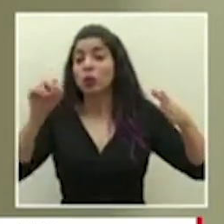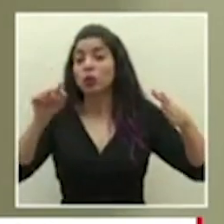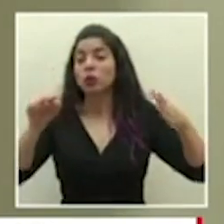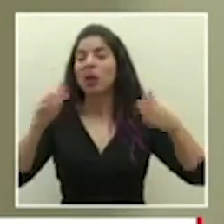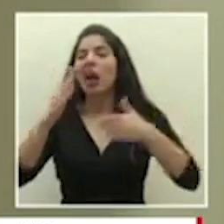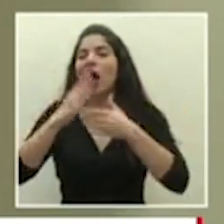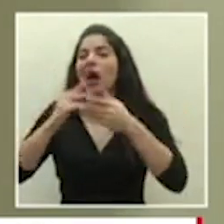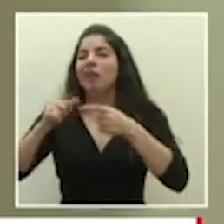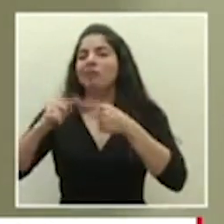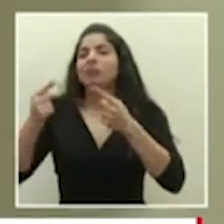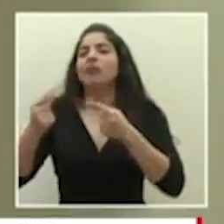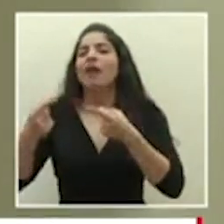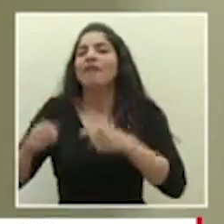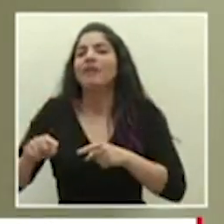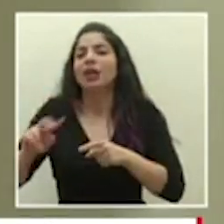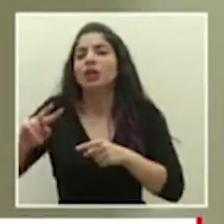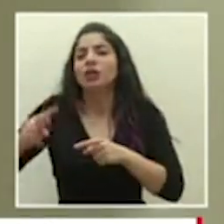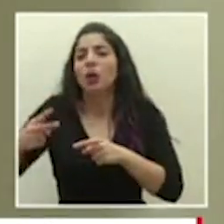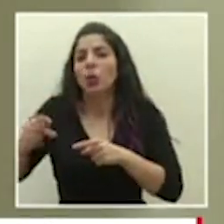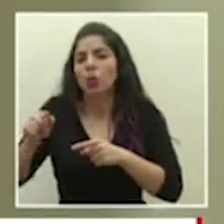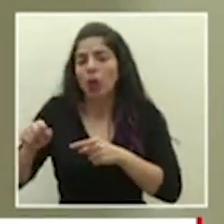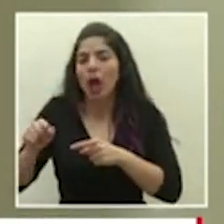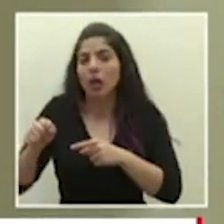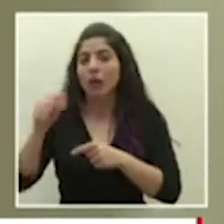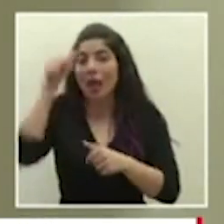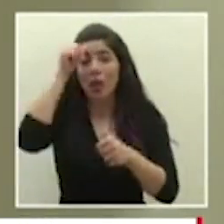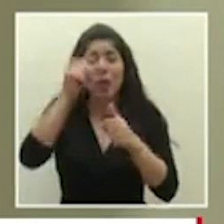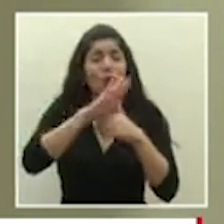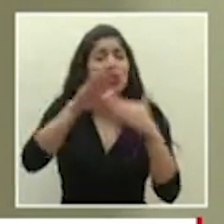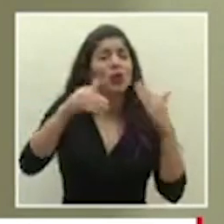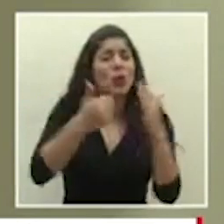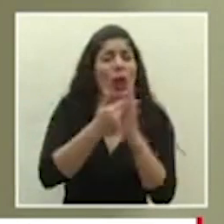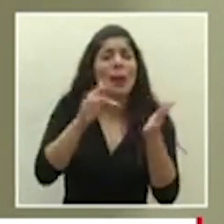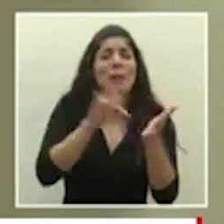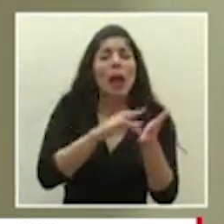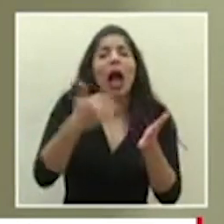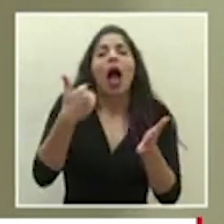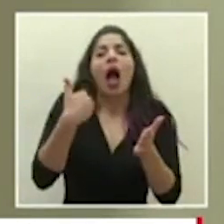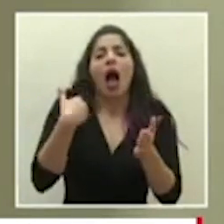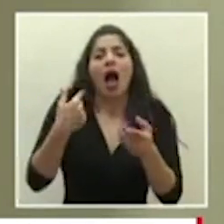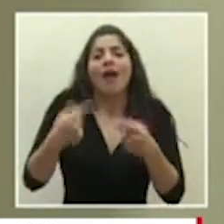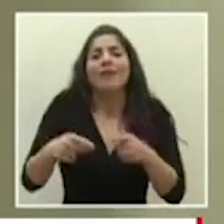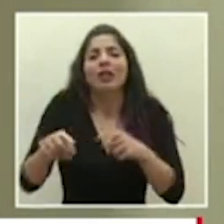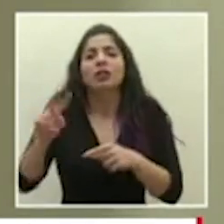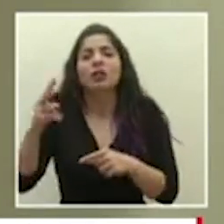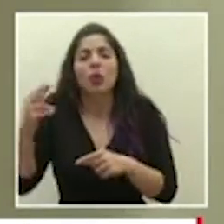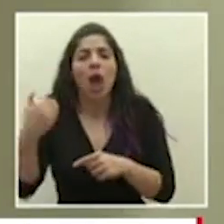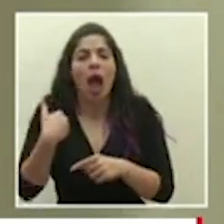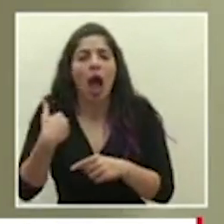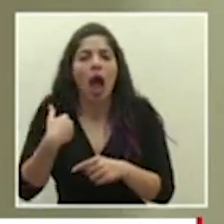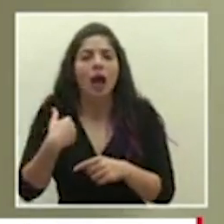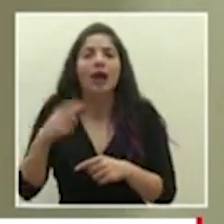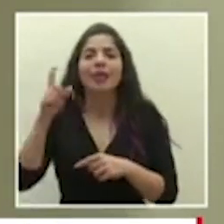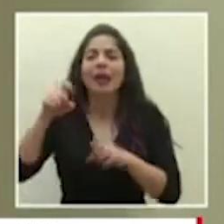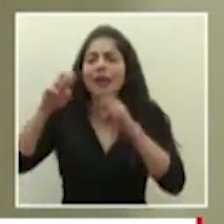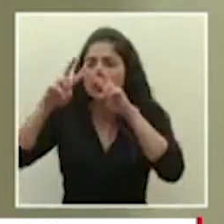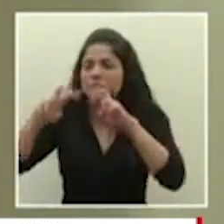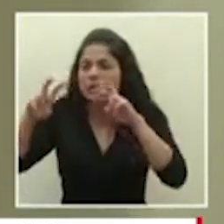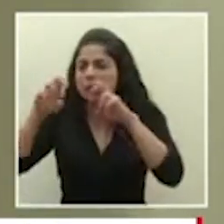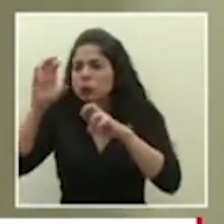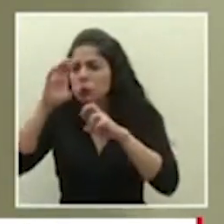adverso algún efecto secundario recordemos que todos los medicamentos tienen efectos secundarios y hay que buscarlos y